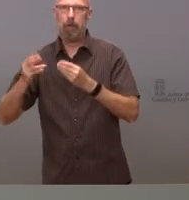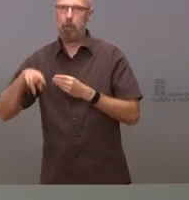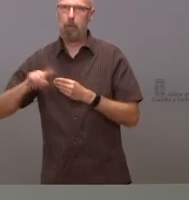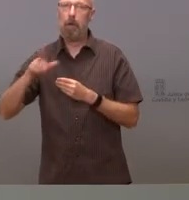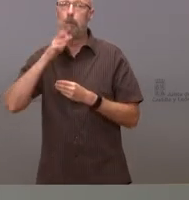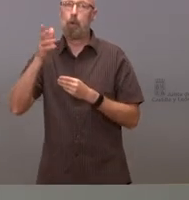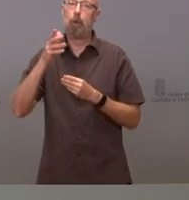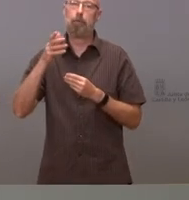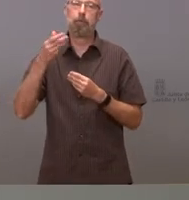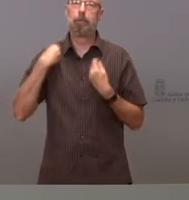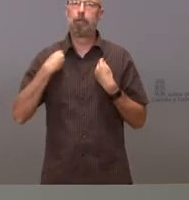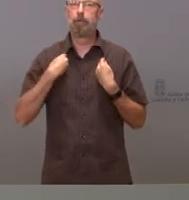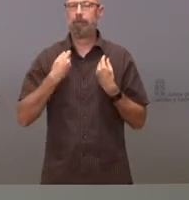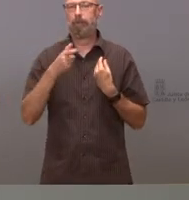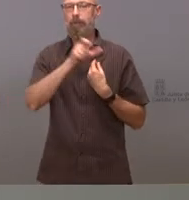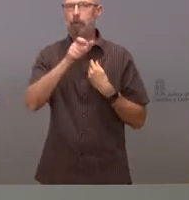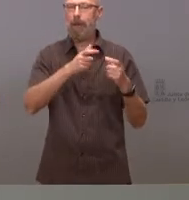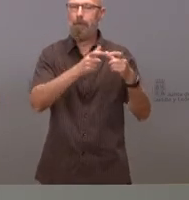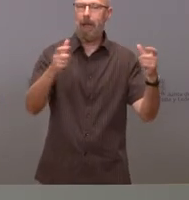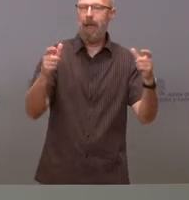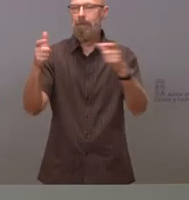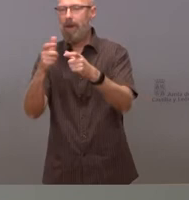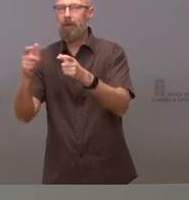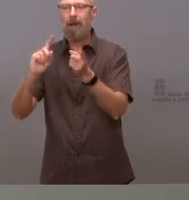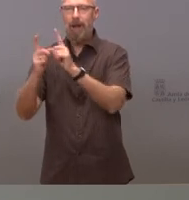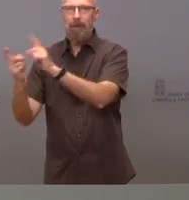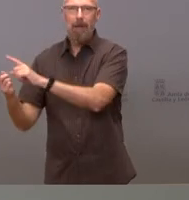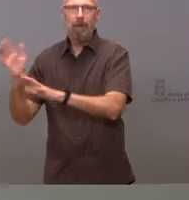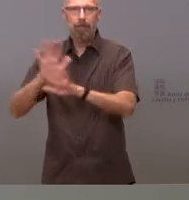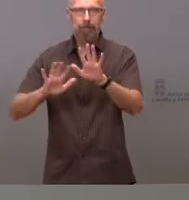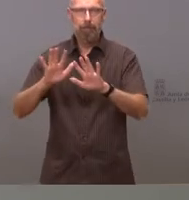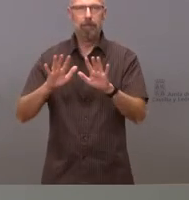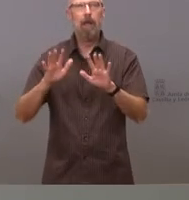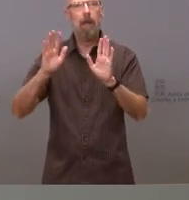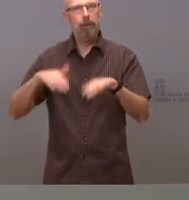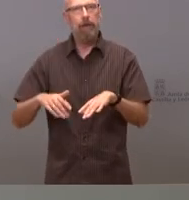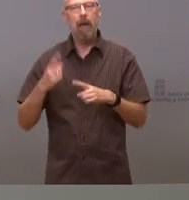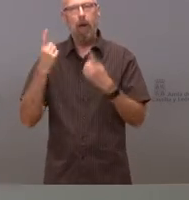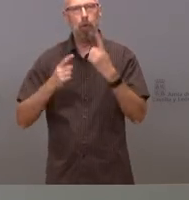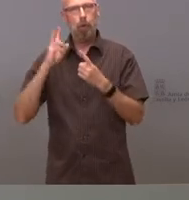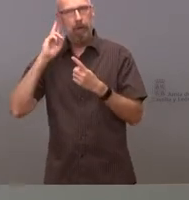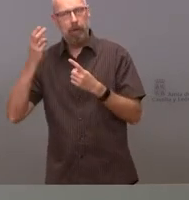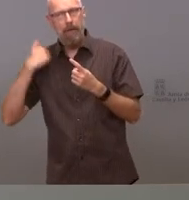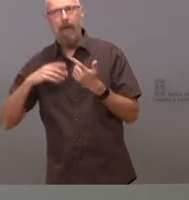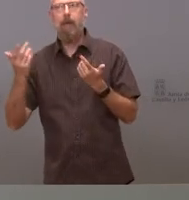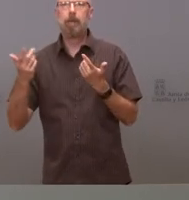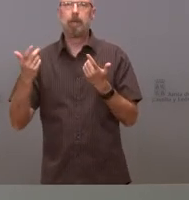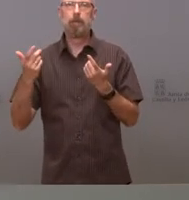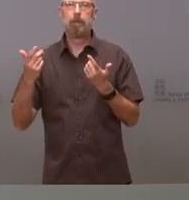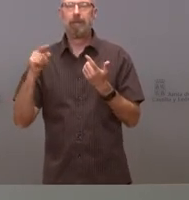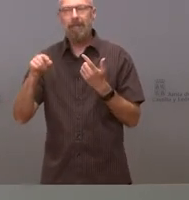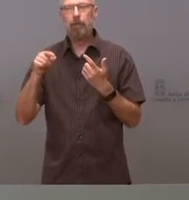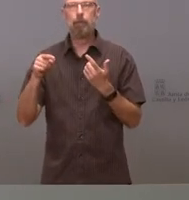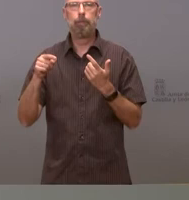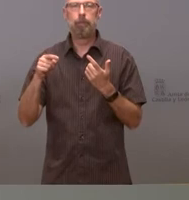demográficos hay sitios que han crecido hay sitios que han decrecido y que además se han producido jubilaciones bueno hay una serie de